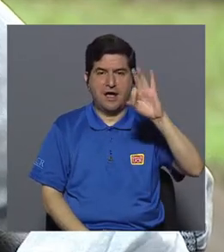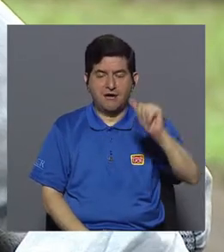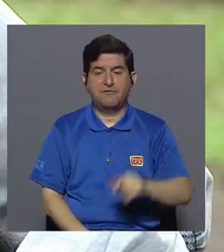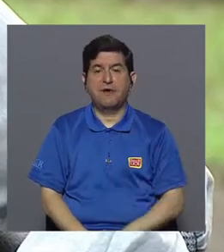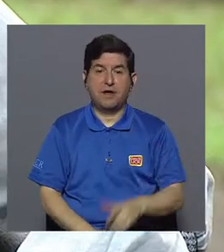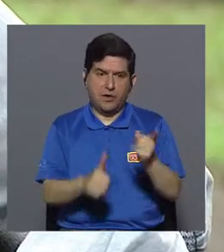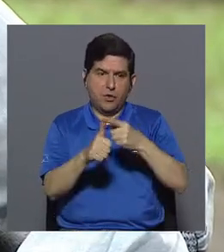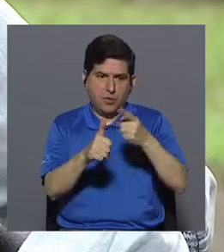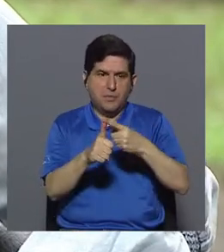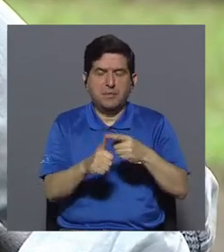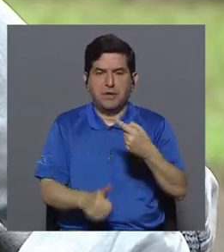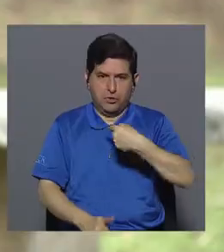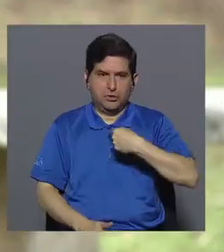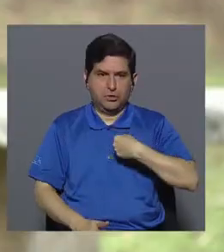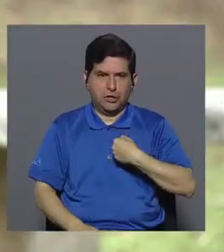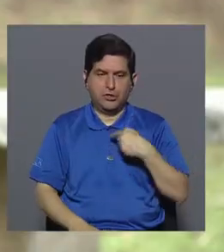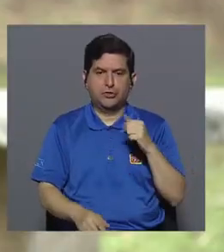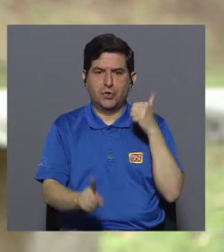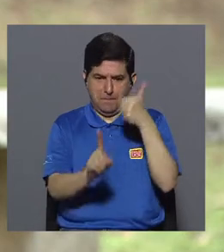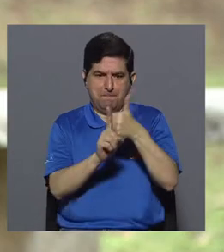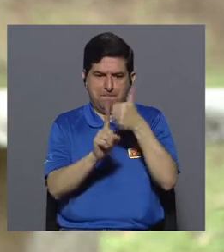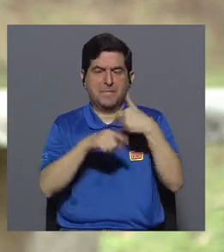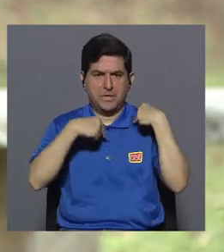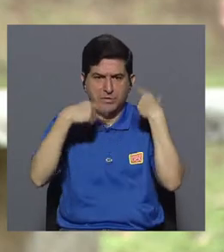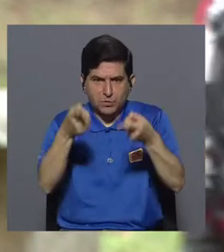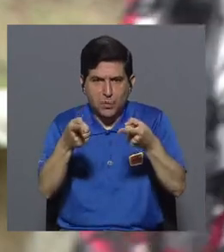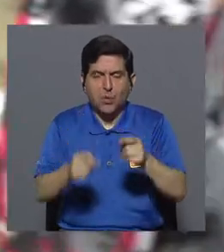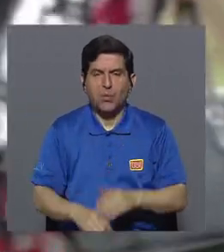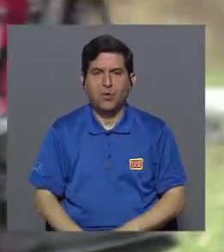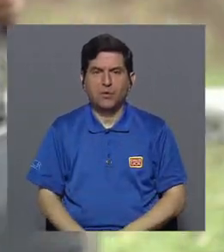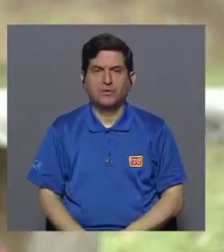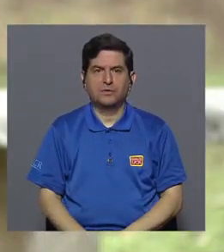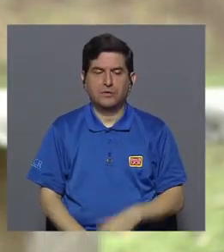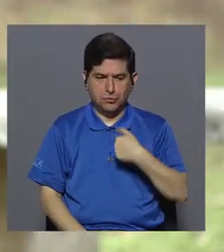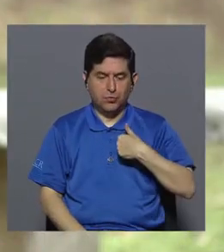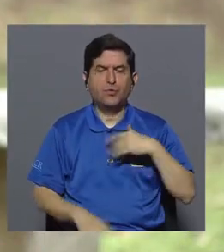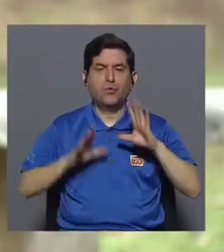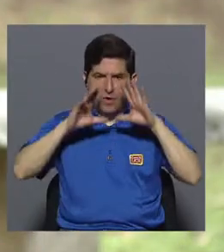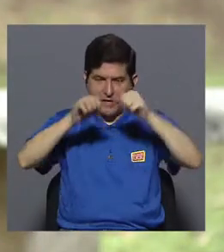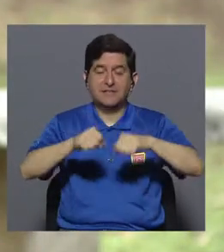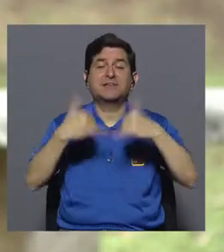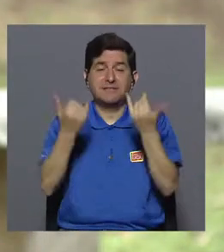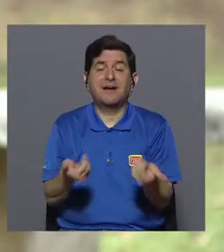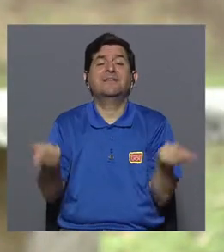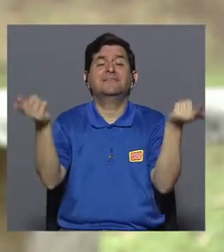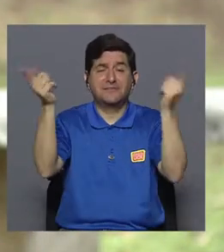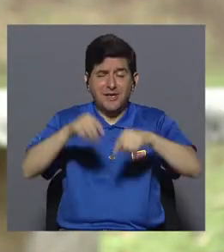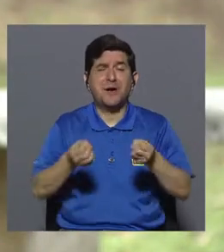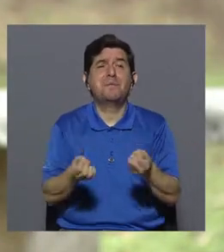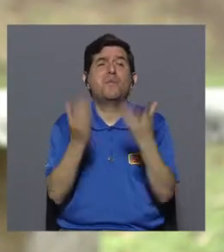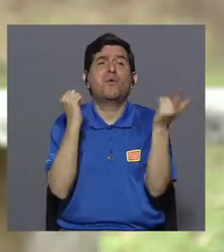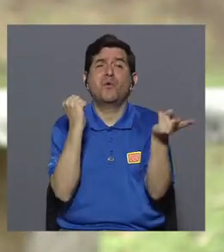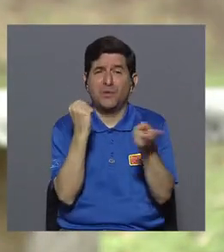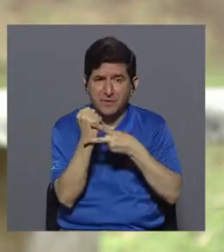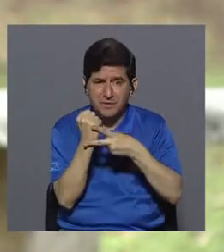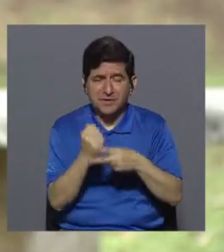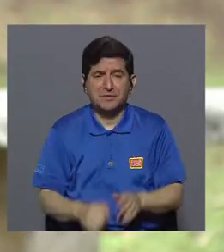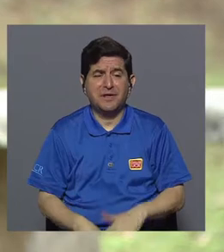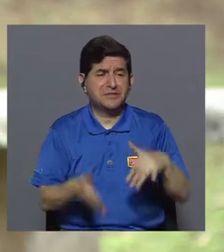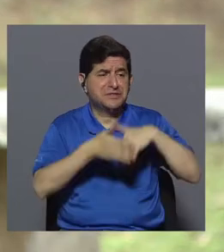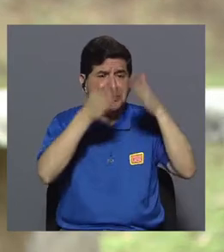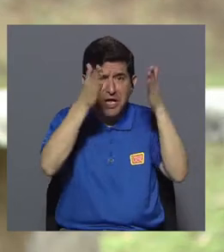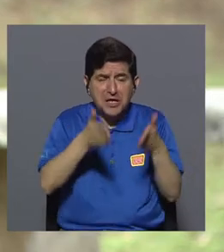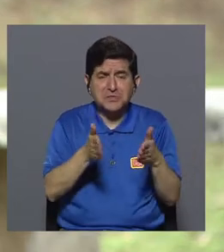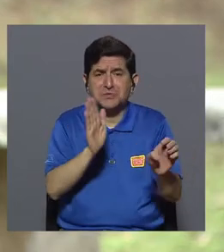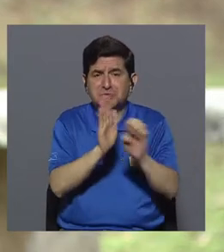primer factor de éxito, digamos. Exactamente, o sea, siempre que nadie me saque la cita. Eso ya nos ha pasado muchísimas veces, inclusive con